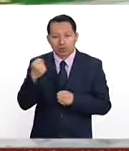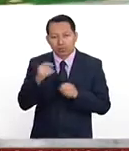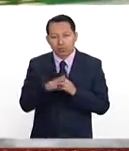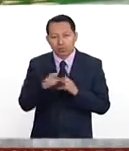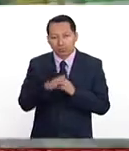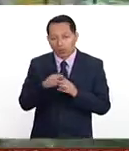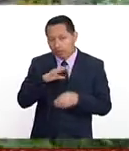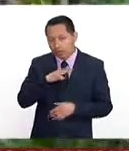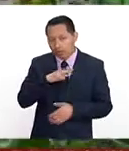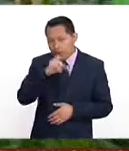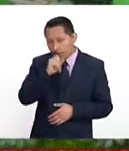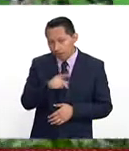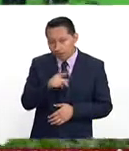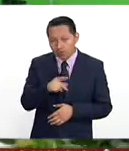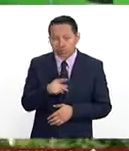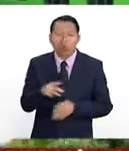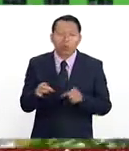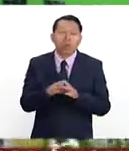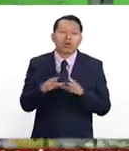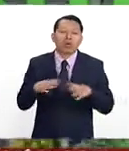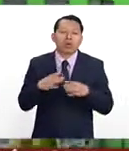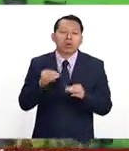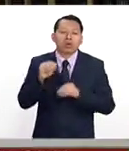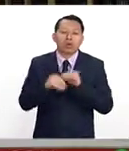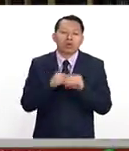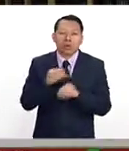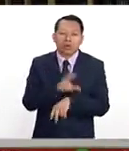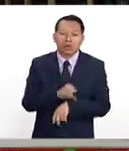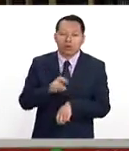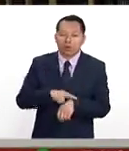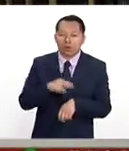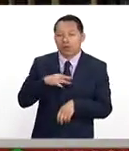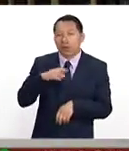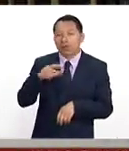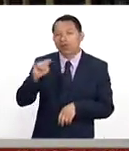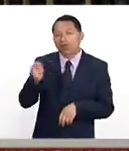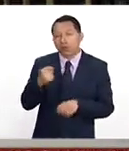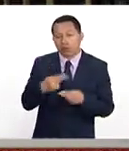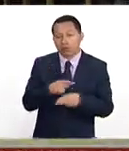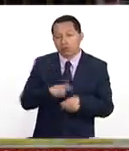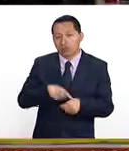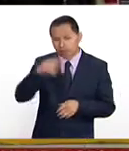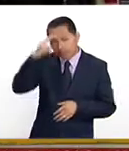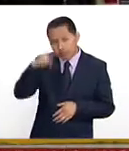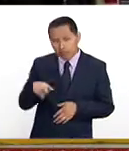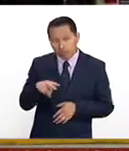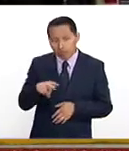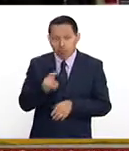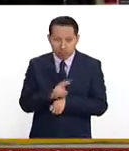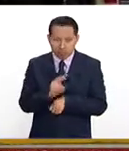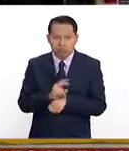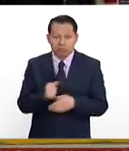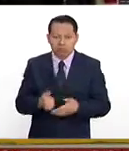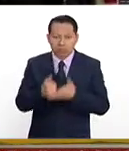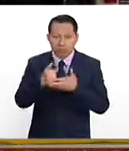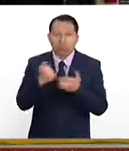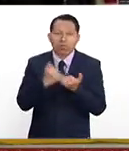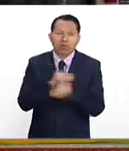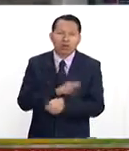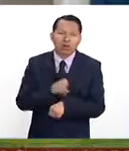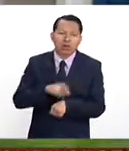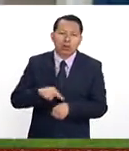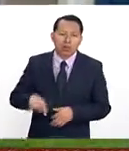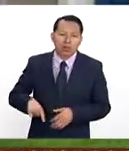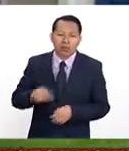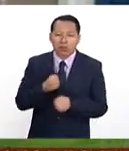superior de Zongolica se creó bajo la coordinación del Tecnológico Nacional de México y bajo la coordinación del